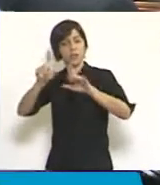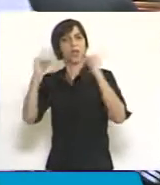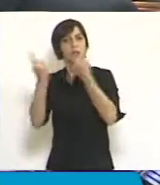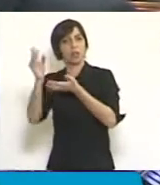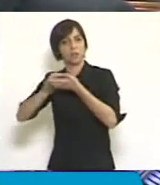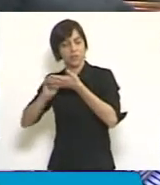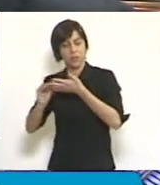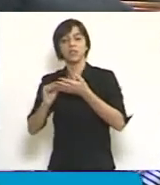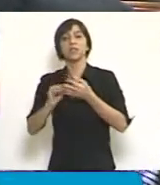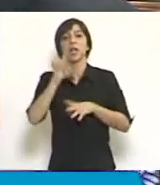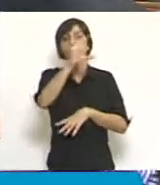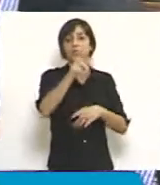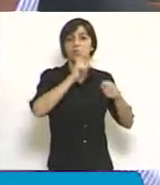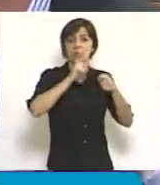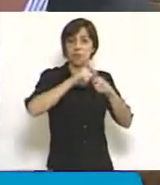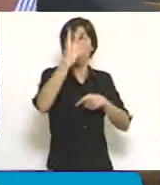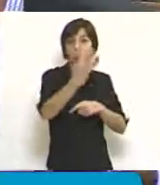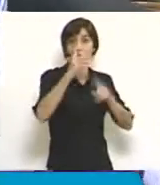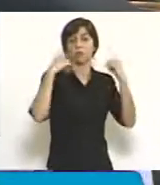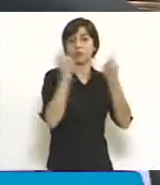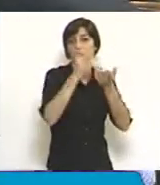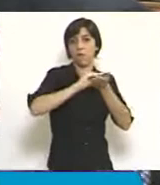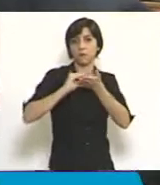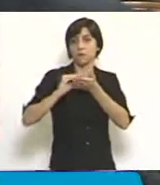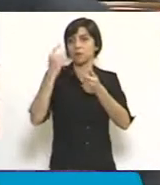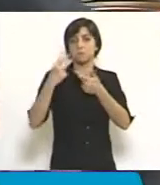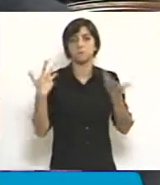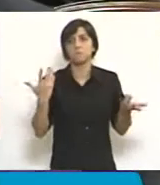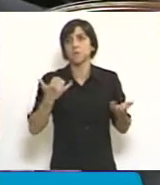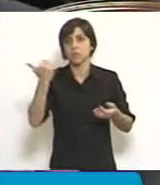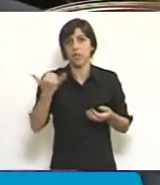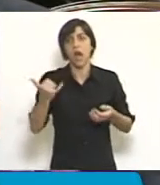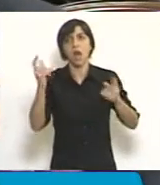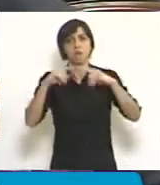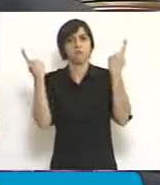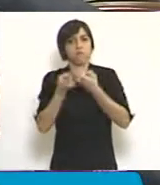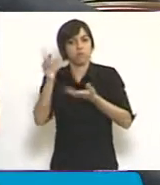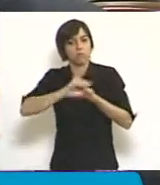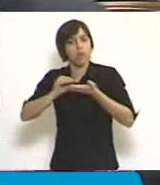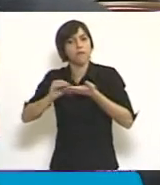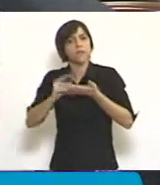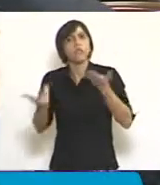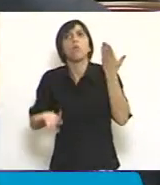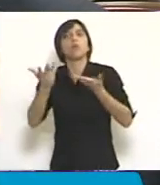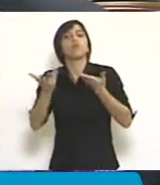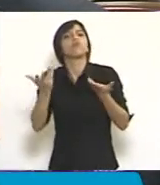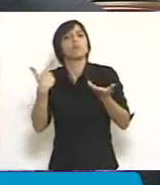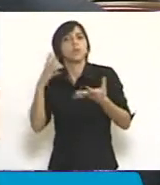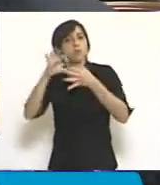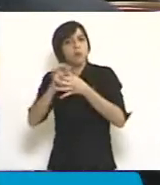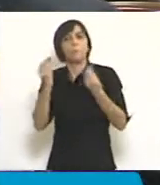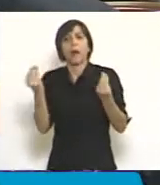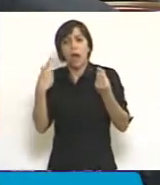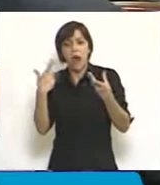4 en la provincia de Santiago del Estero. Es decir, el corazón de la oficina judicial es todo el poder administrativo